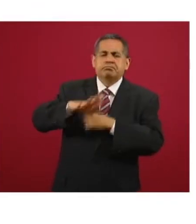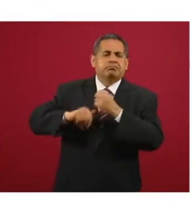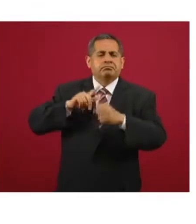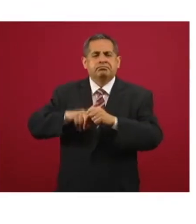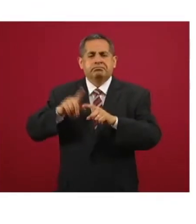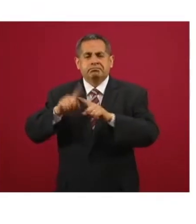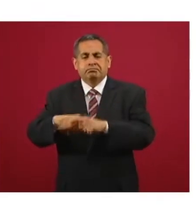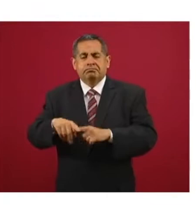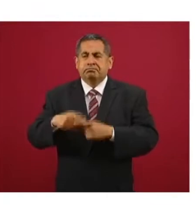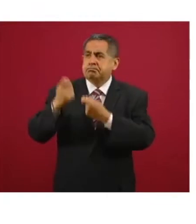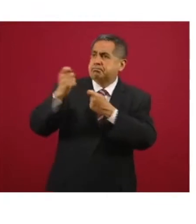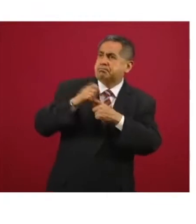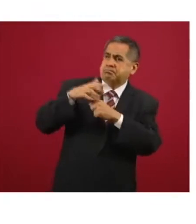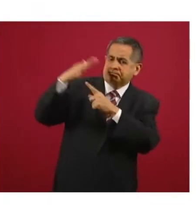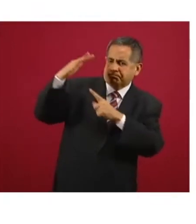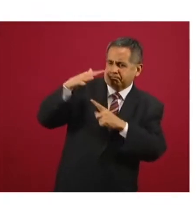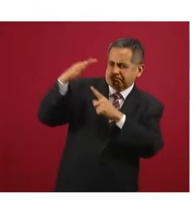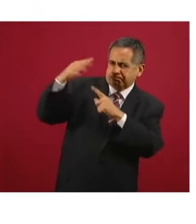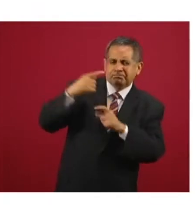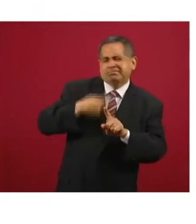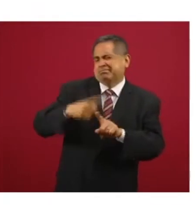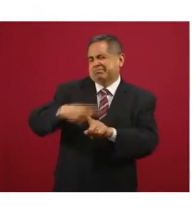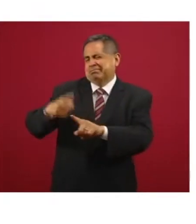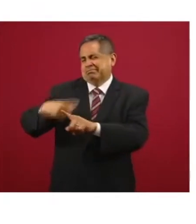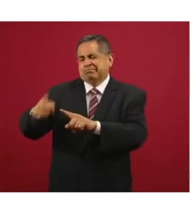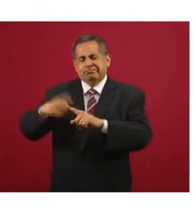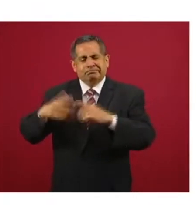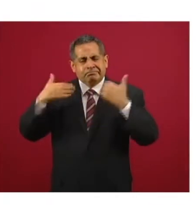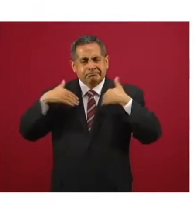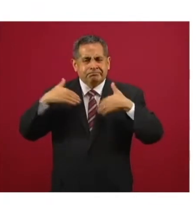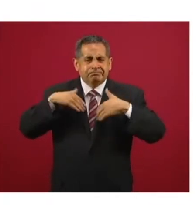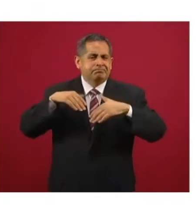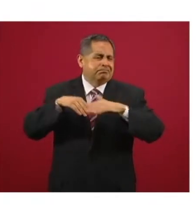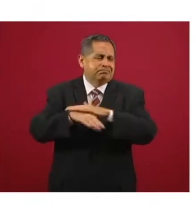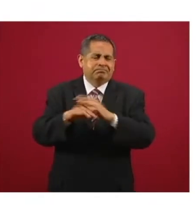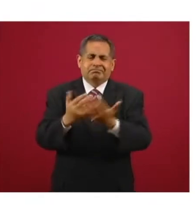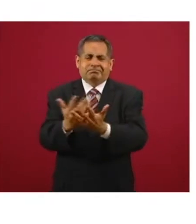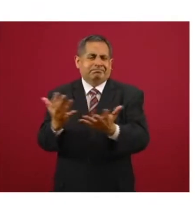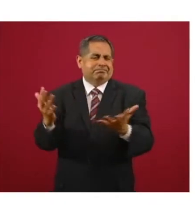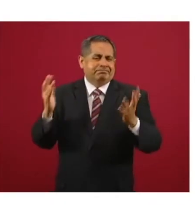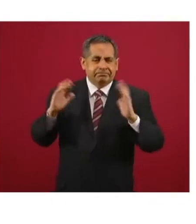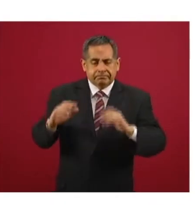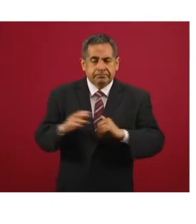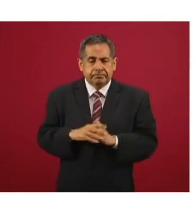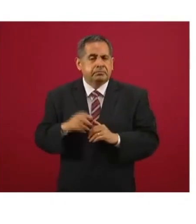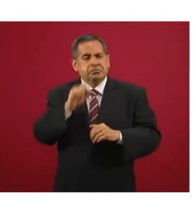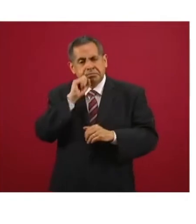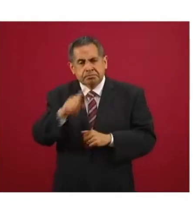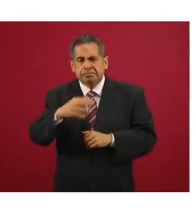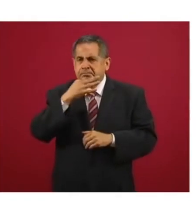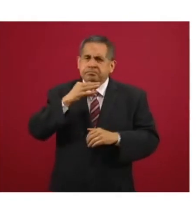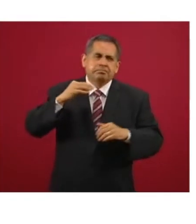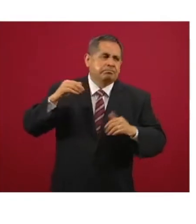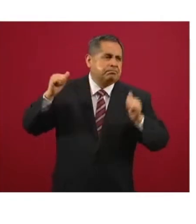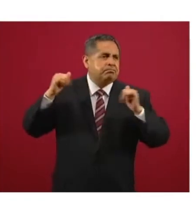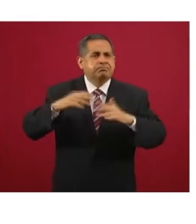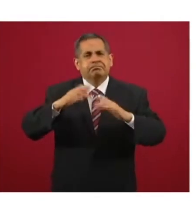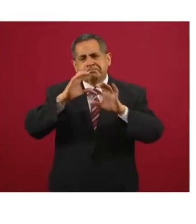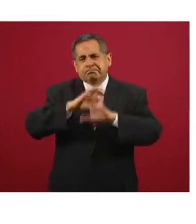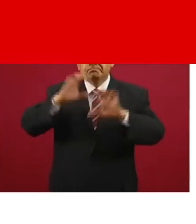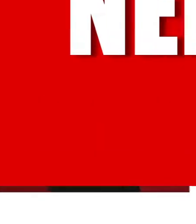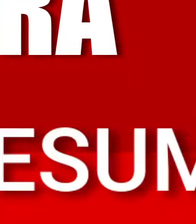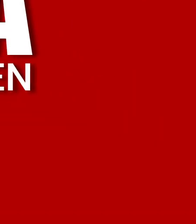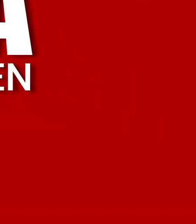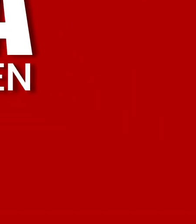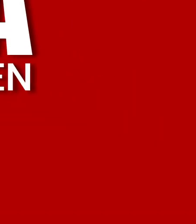vuelo de papalotes, actividades educativas, etcétera, visitas al vivero. Y además de festivales, conciertos, espectáculos y cine al